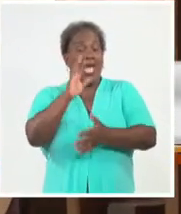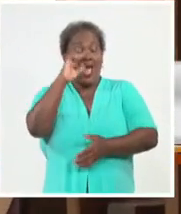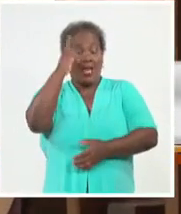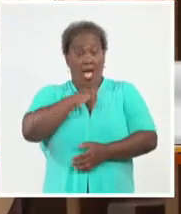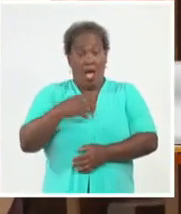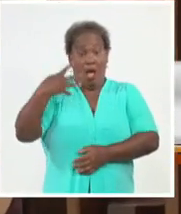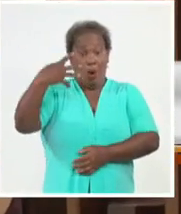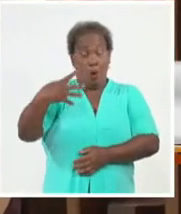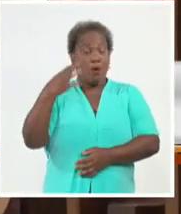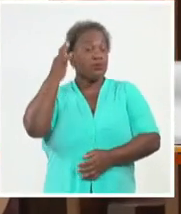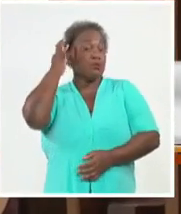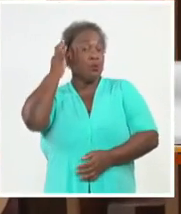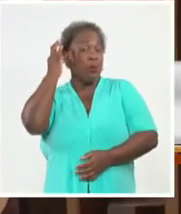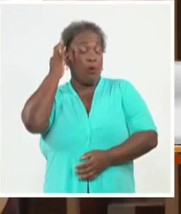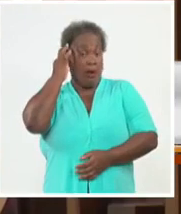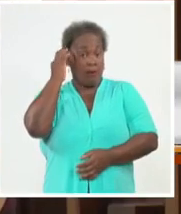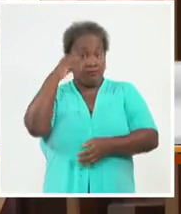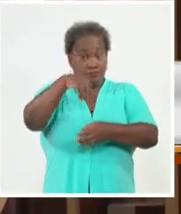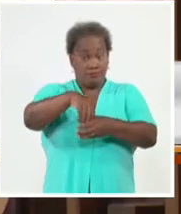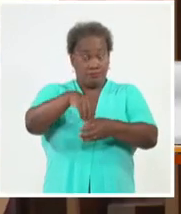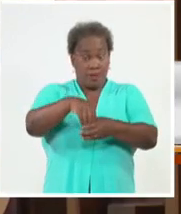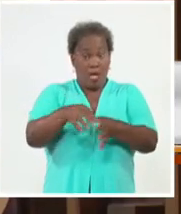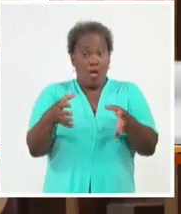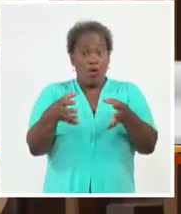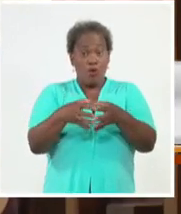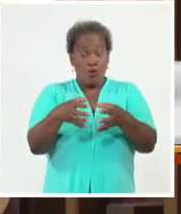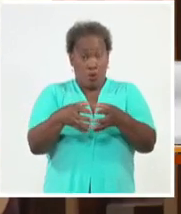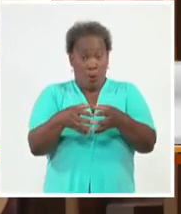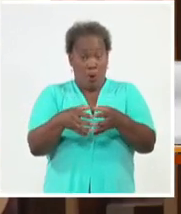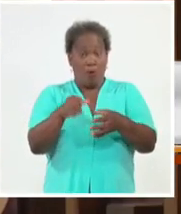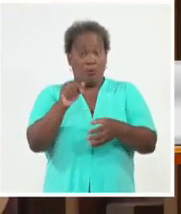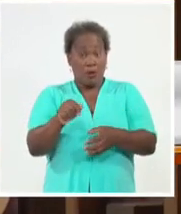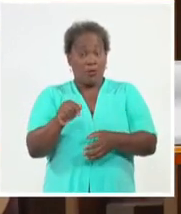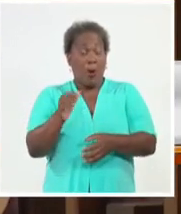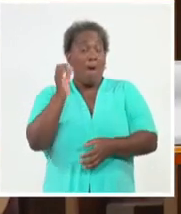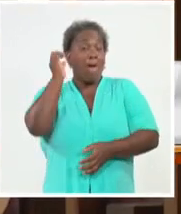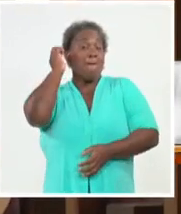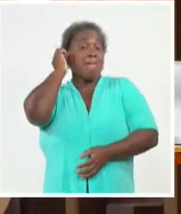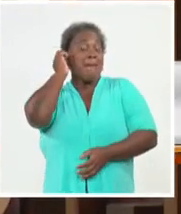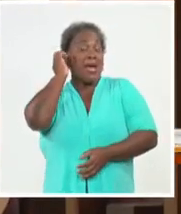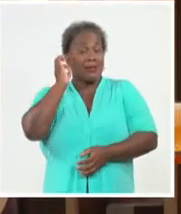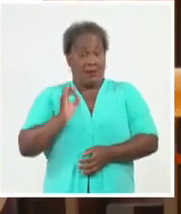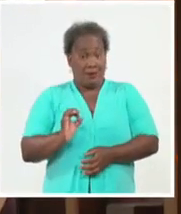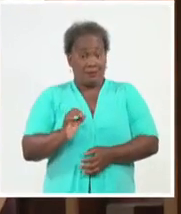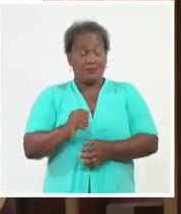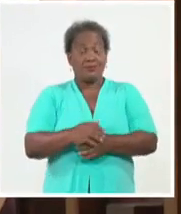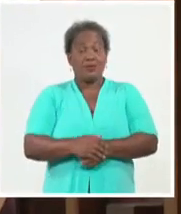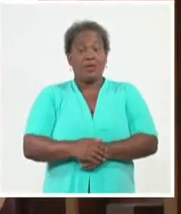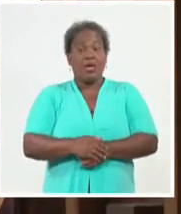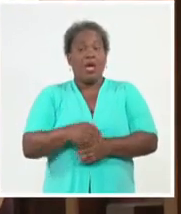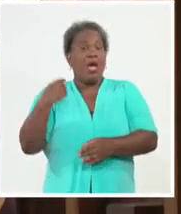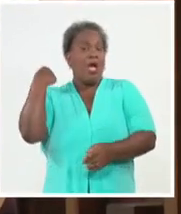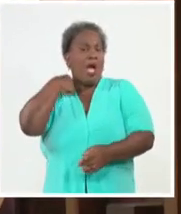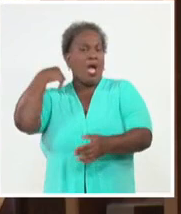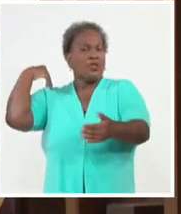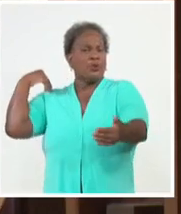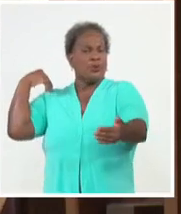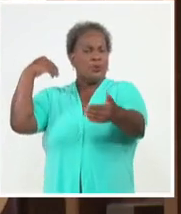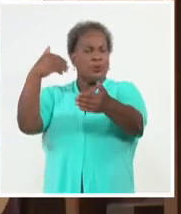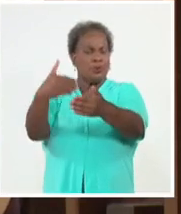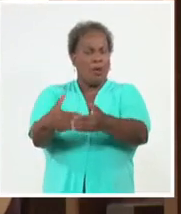valerosas mujeres, integrantes del pelotón Las Marianas, quienes se han mantenido durante todos estos años